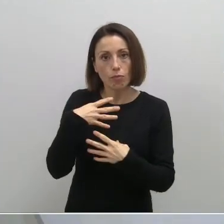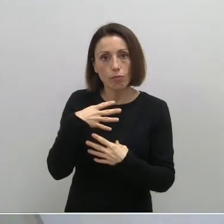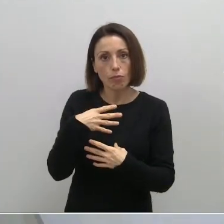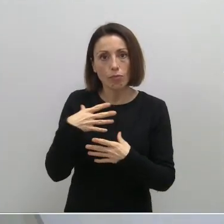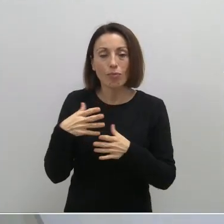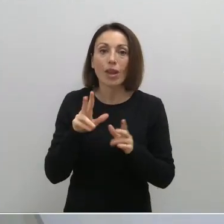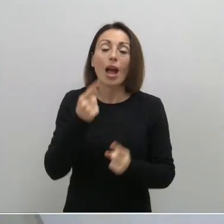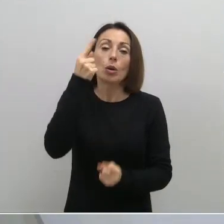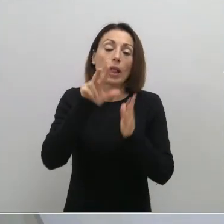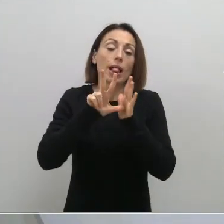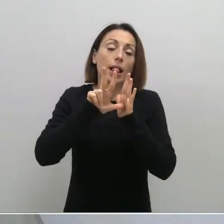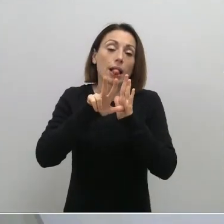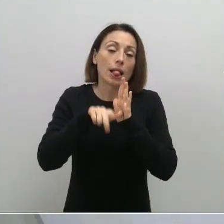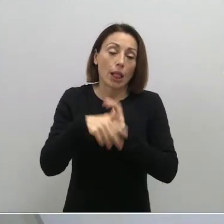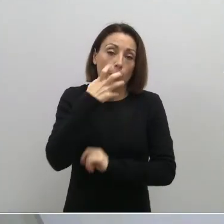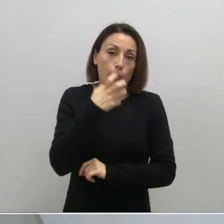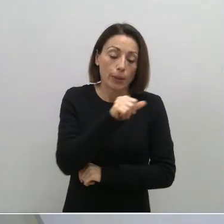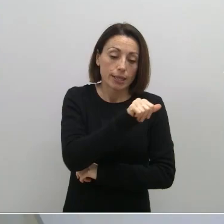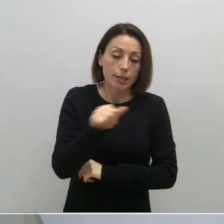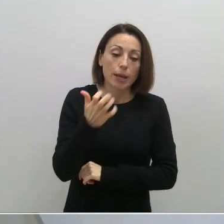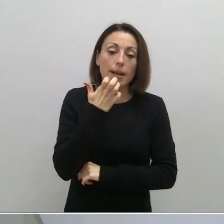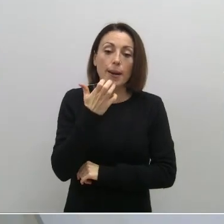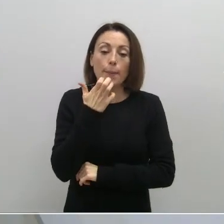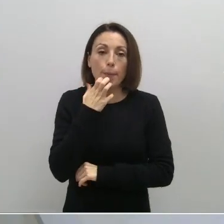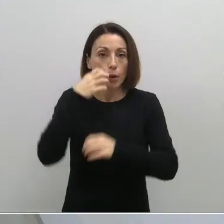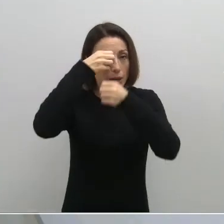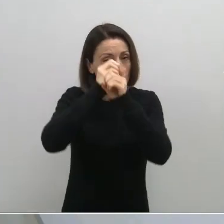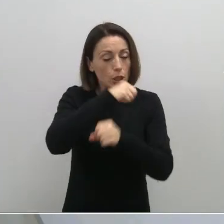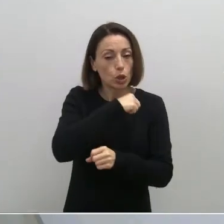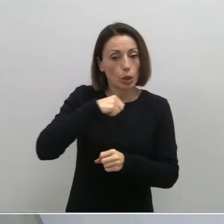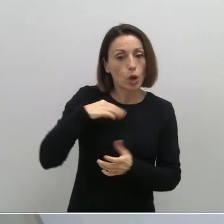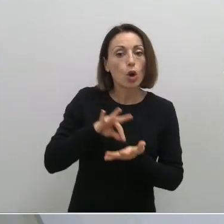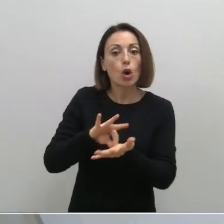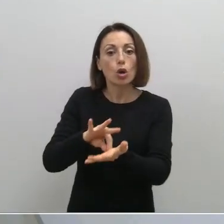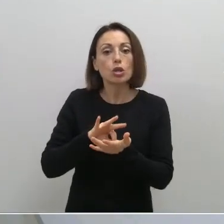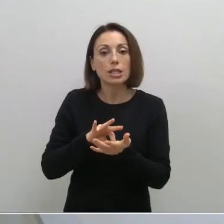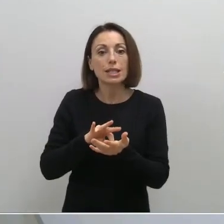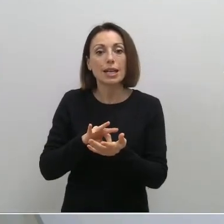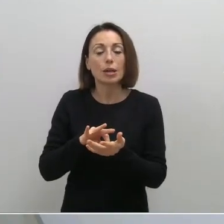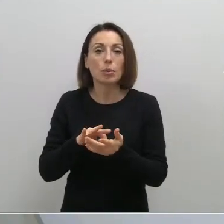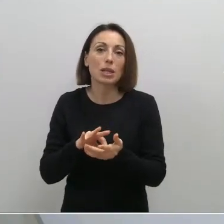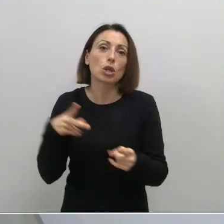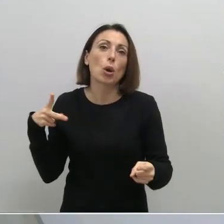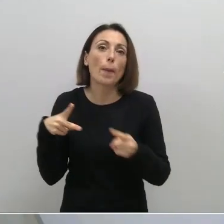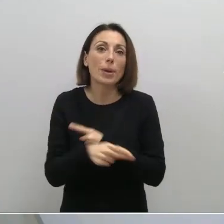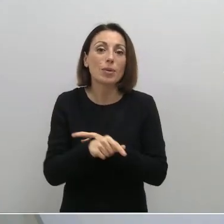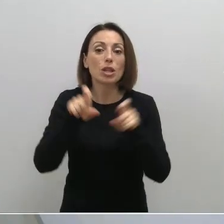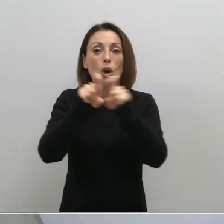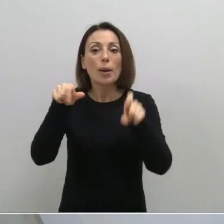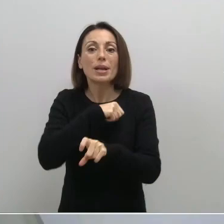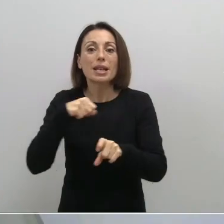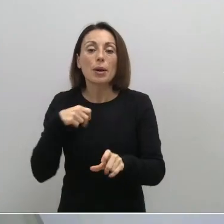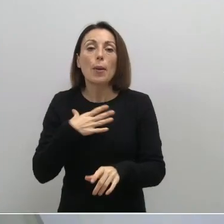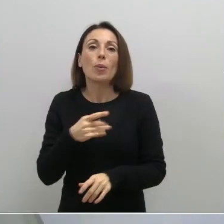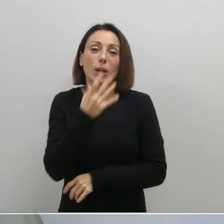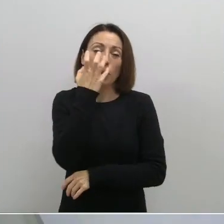cierto retraso a lo largo de la semana. Por ejemplo, de laboratorios privados o de servicios de prevención de empresas privadas que siempre pueden llevar